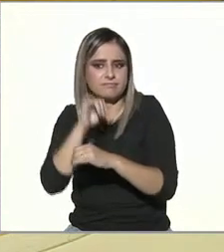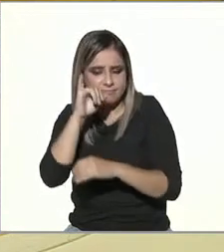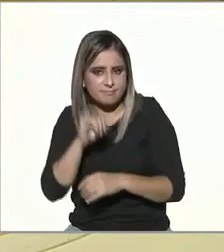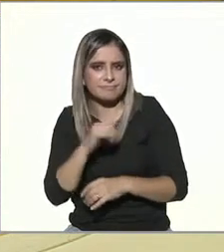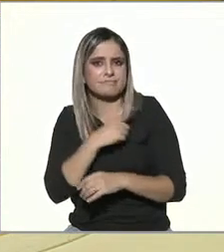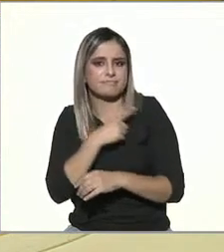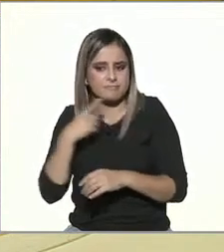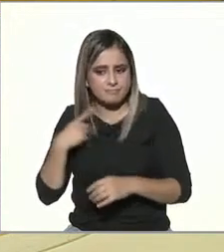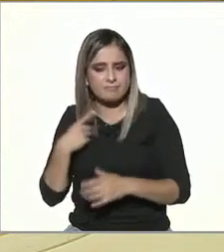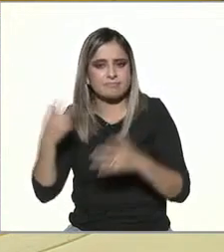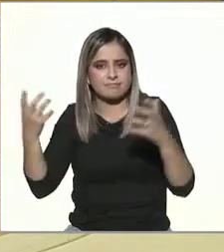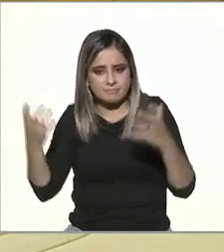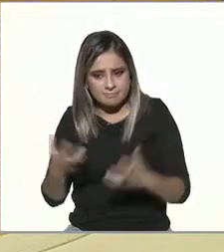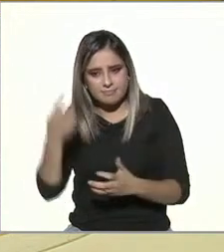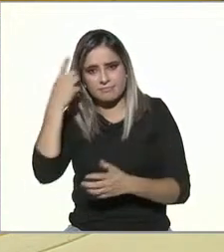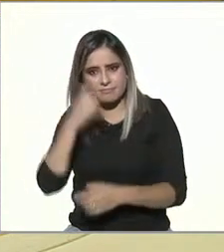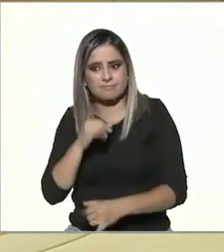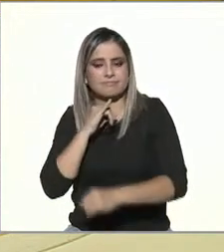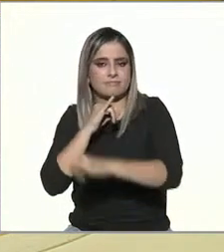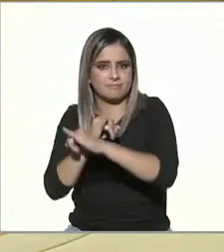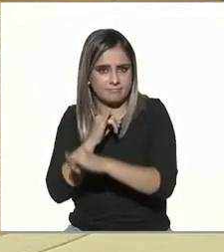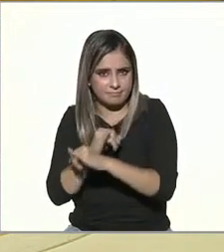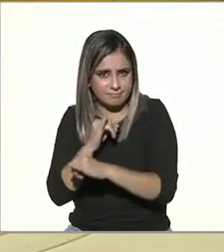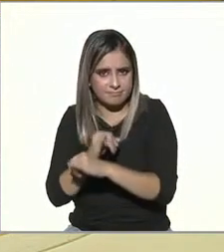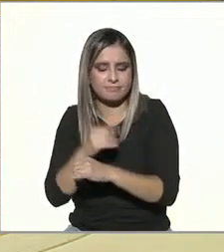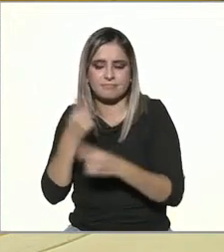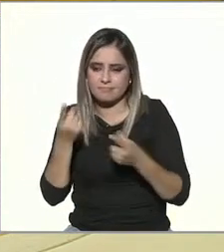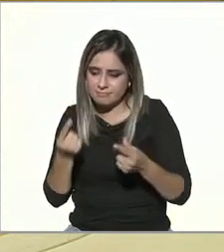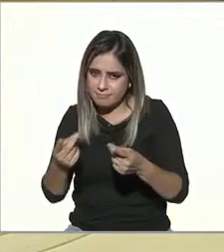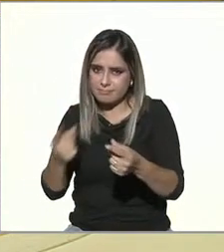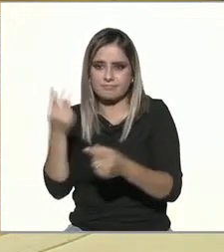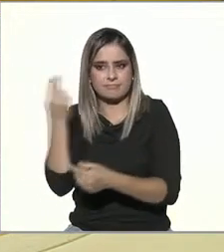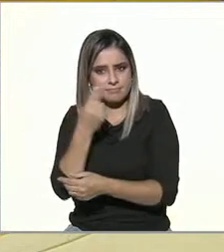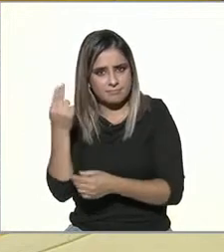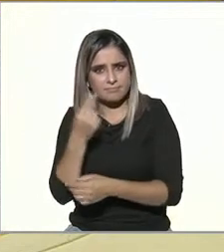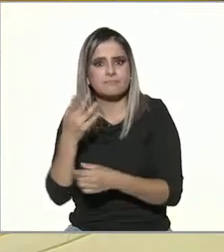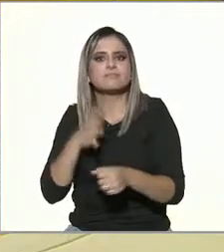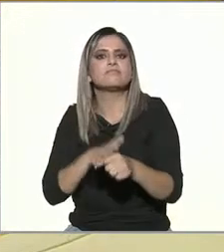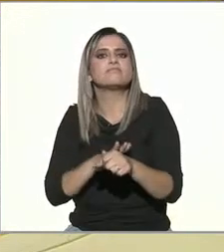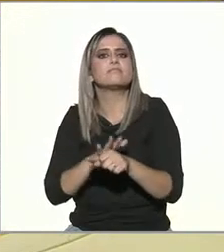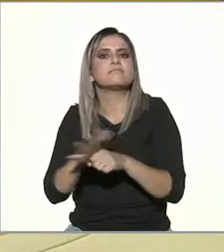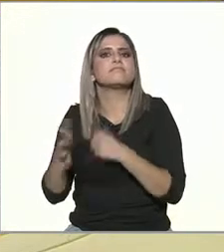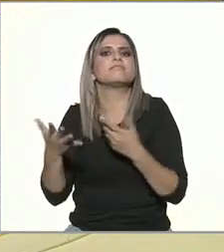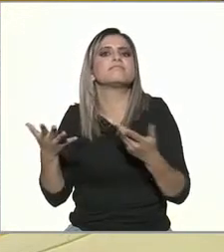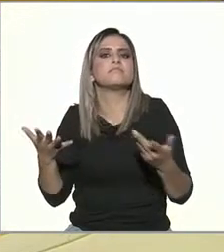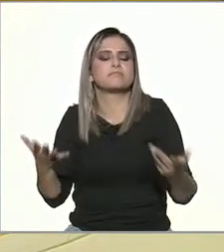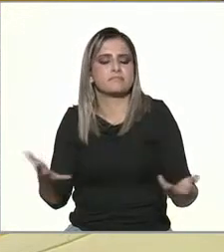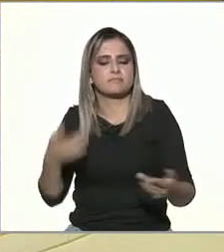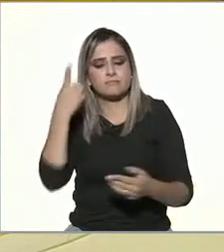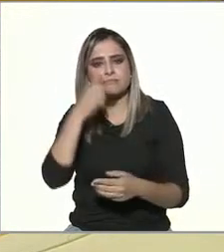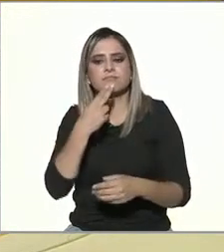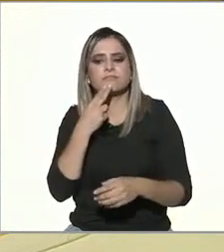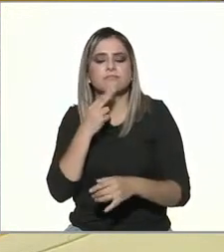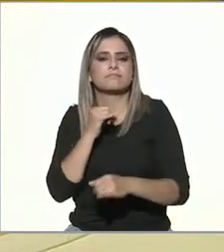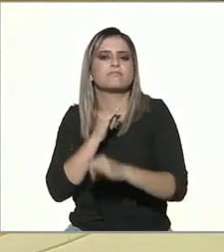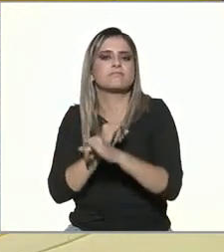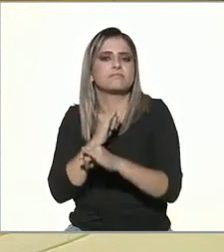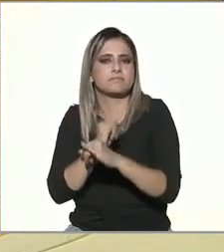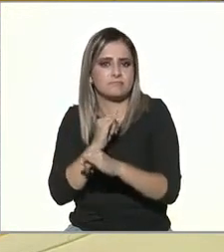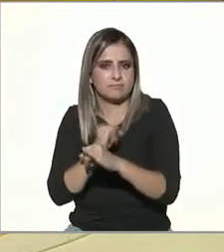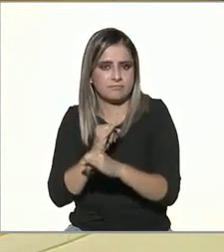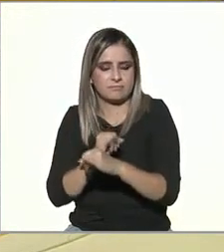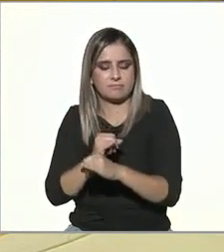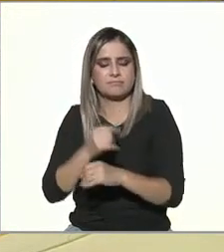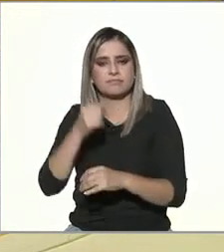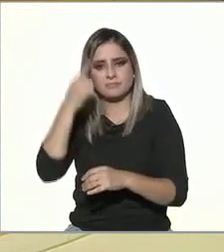implementar y como dices no darle marcha atrás no darle la espalda ¿con qué nos quedamos del uso de internet en